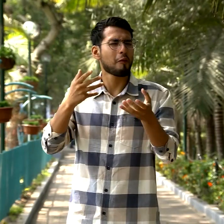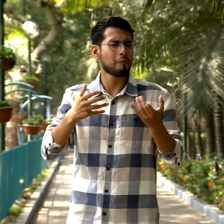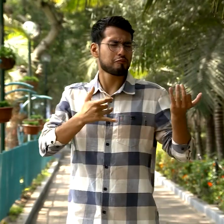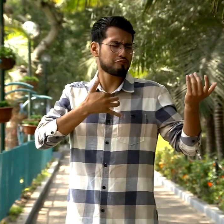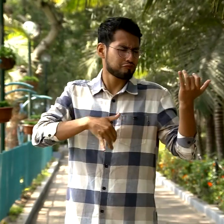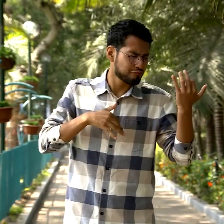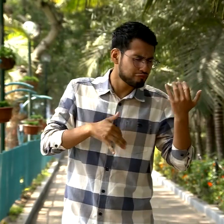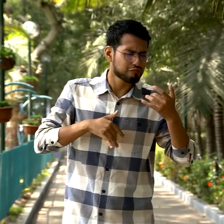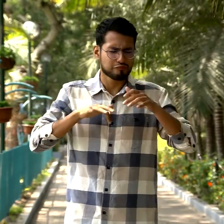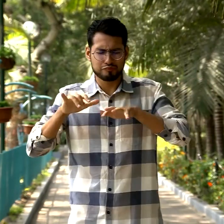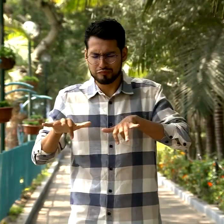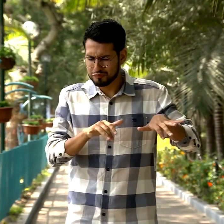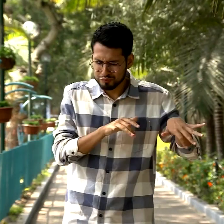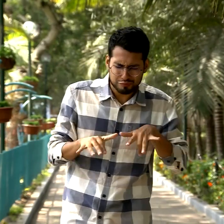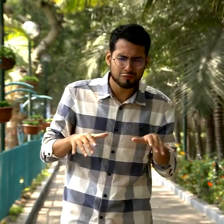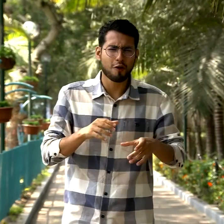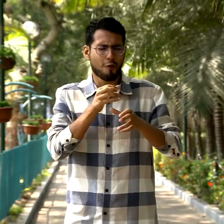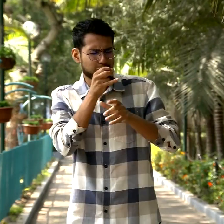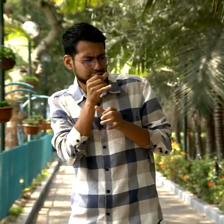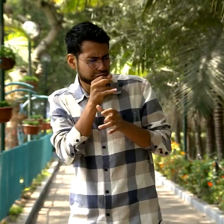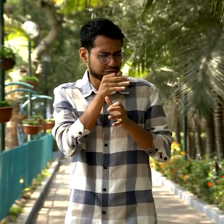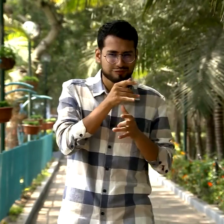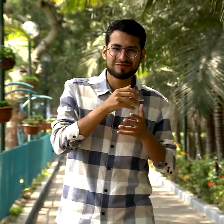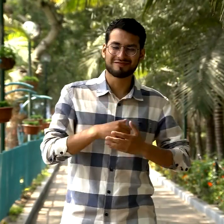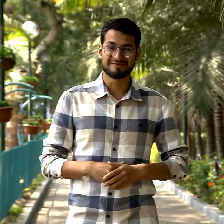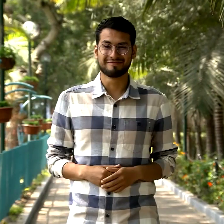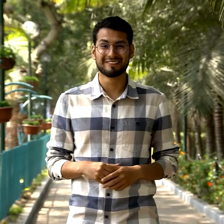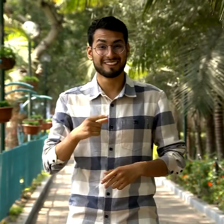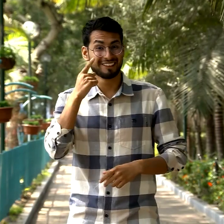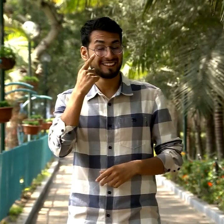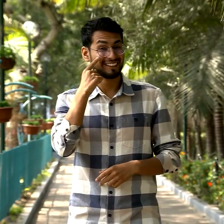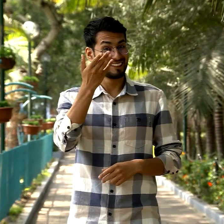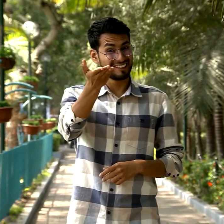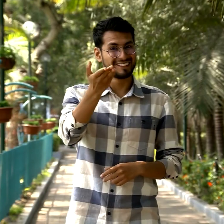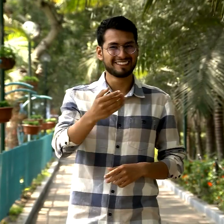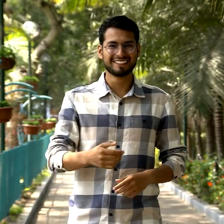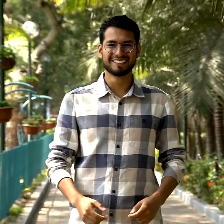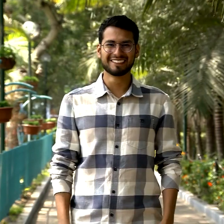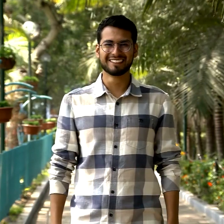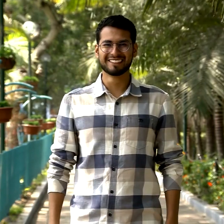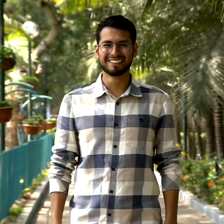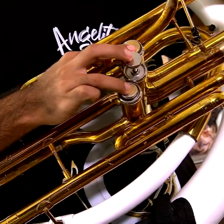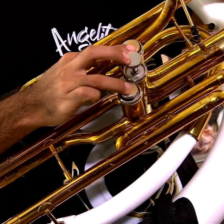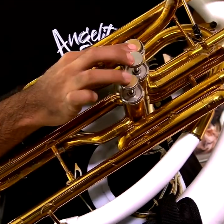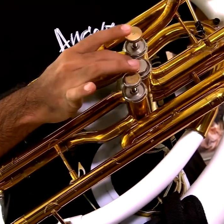desde muy joven Ha integrado Diversas agrupaciones Musicales Conozcámoslo